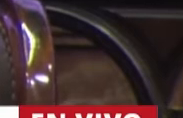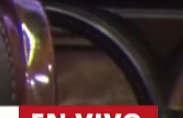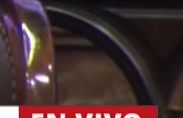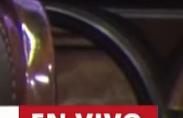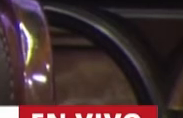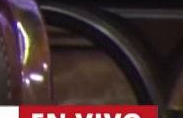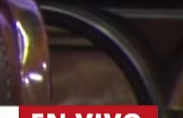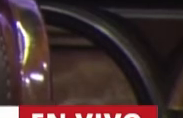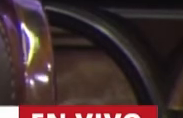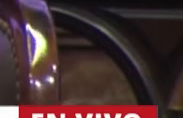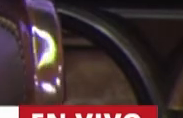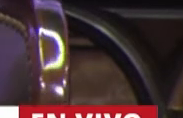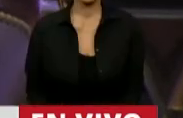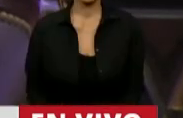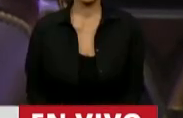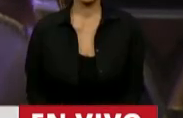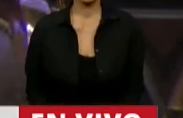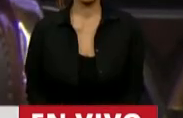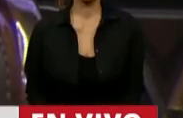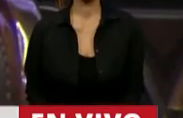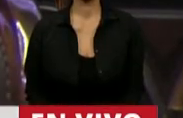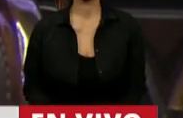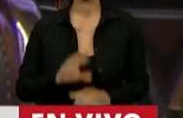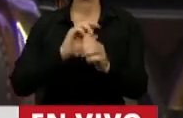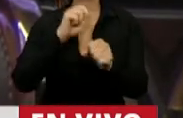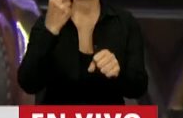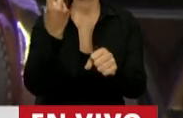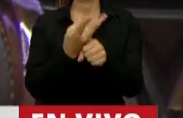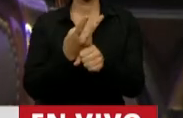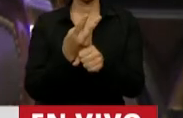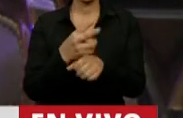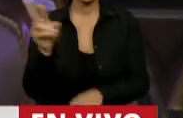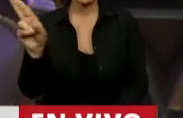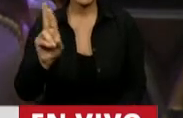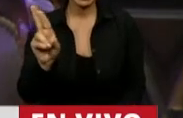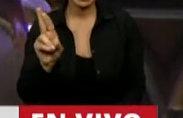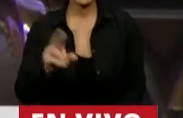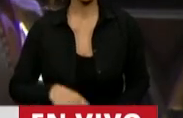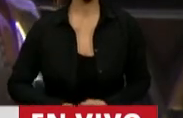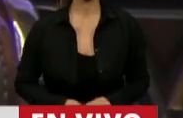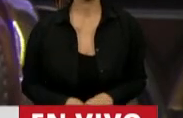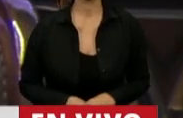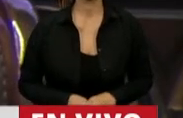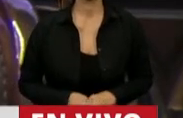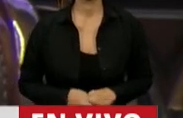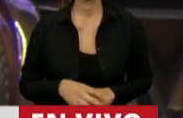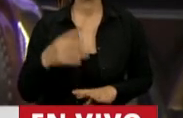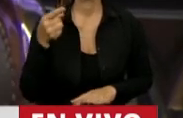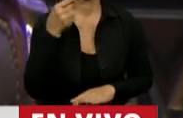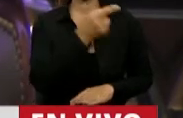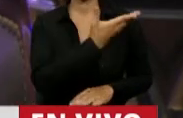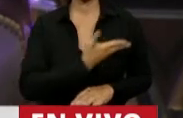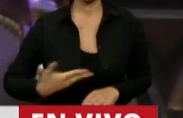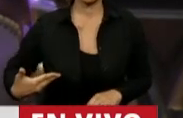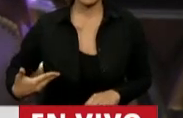Sí, gracias, Presidenta. La segunda cuestión de privilegio tiene que ver contra el Presidente de la